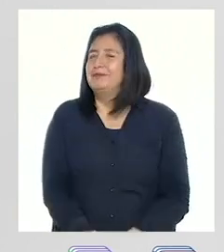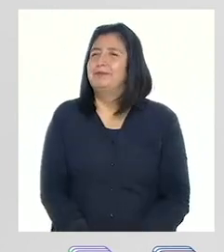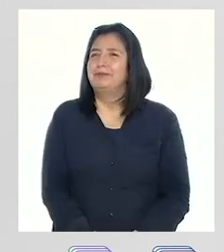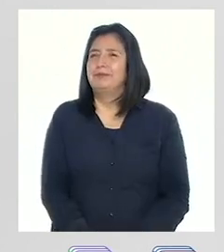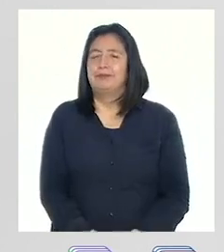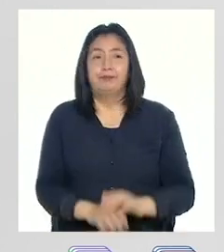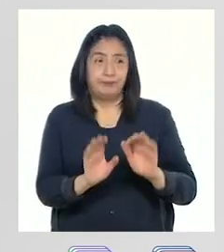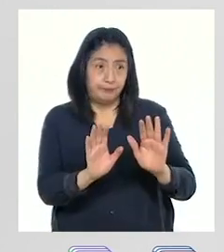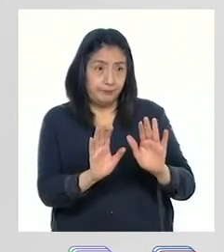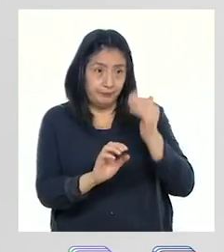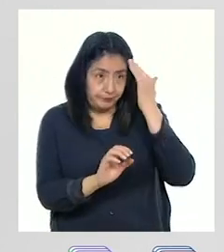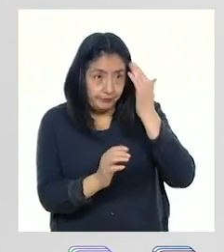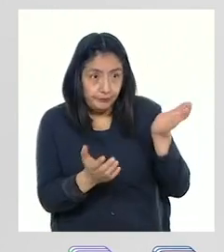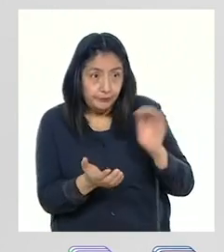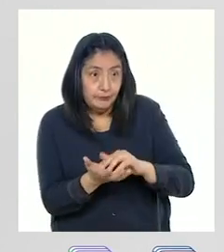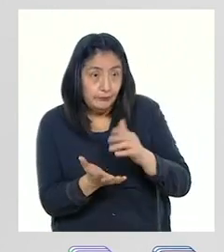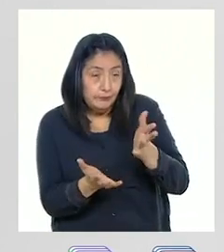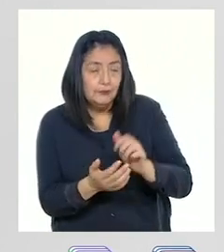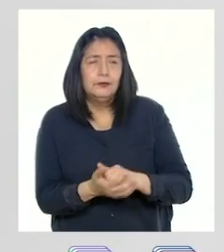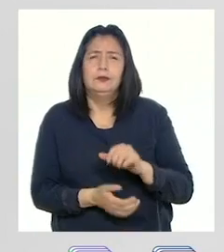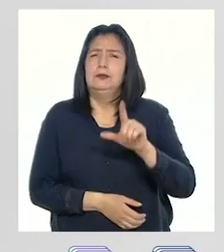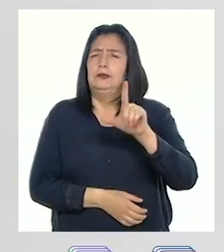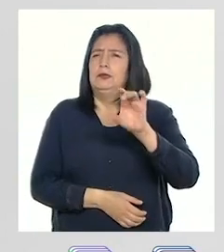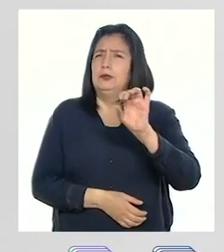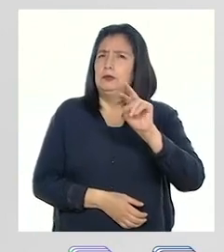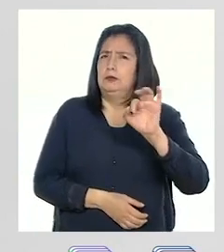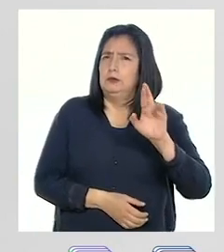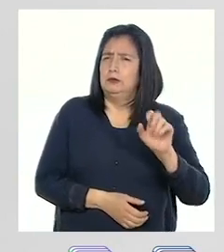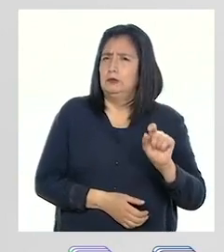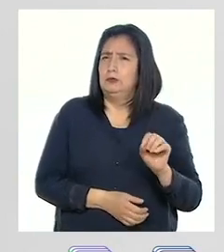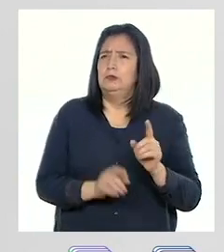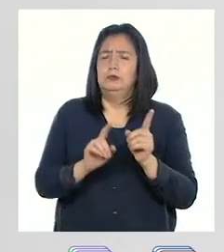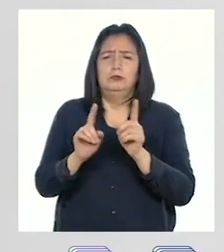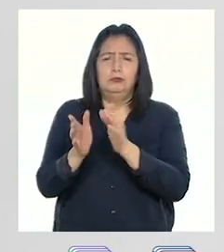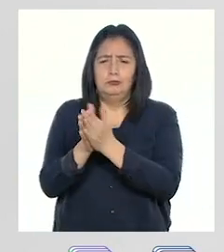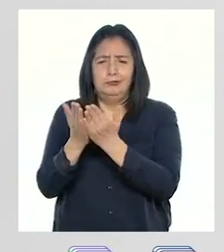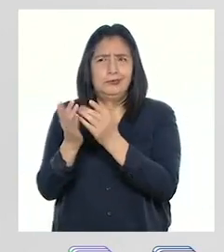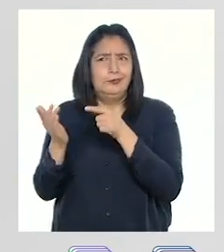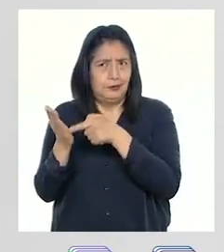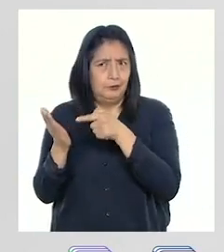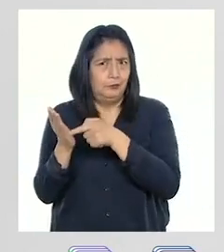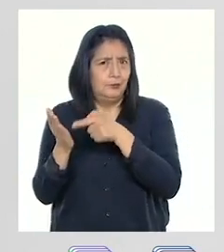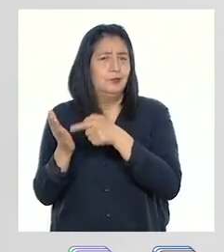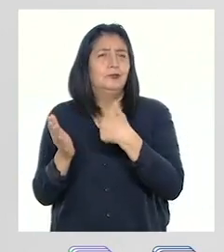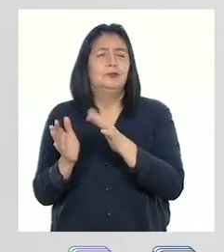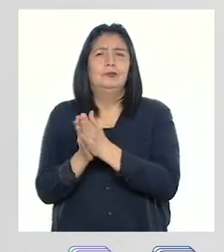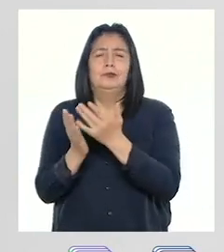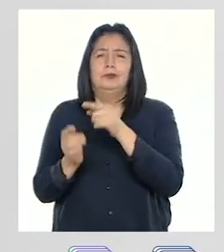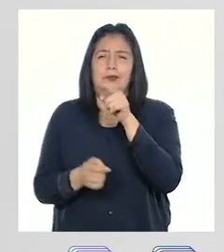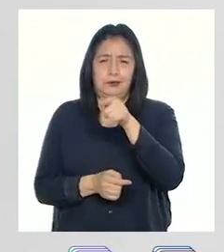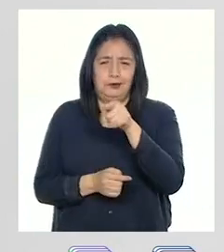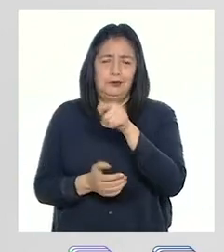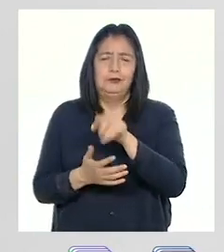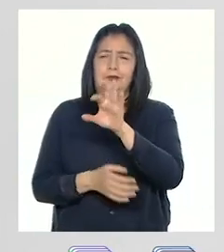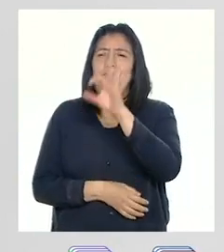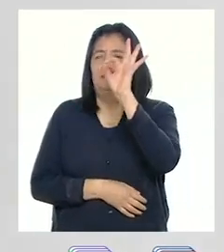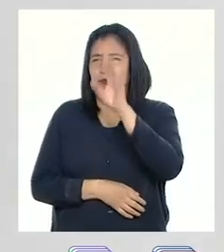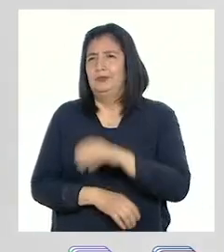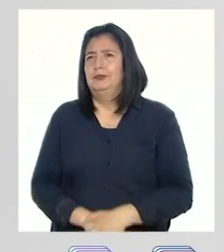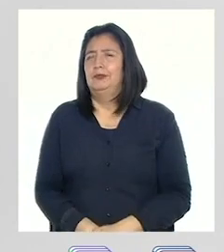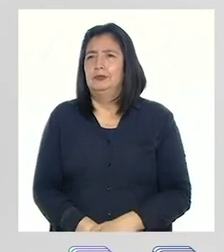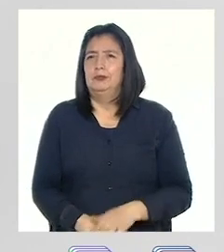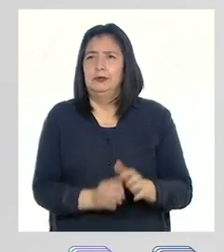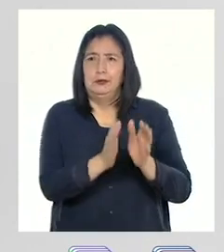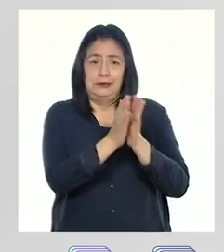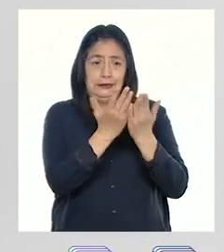Pero ¿saben qué más? Leonardo consultó también un libro especializado y esto fue lo que encontró.